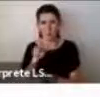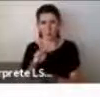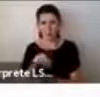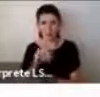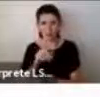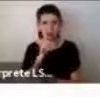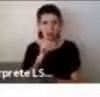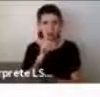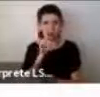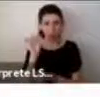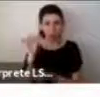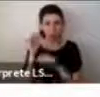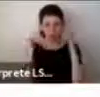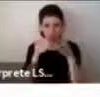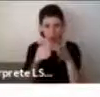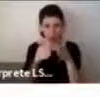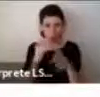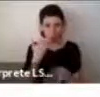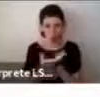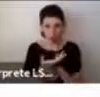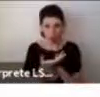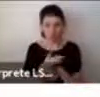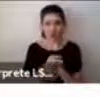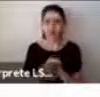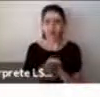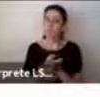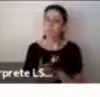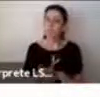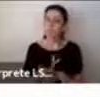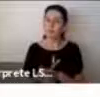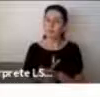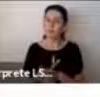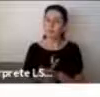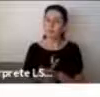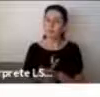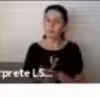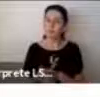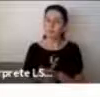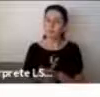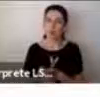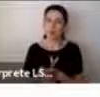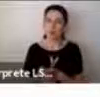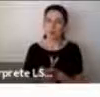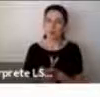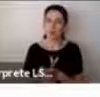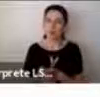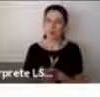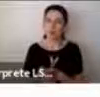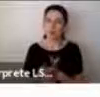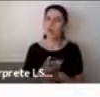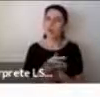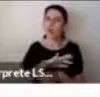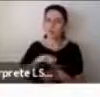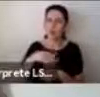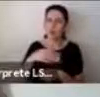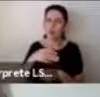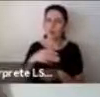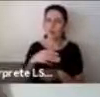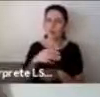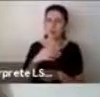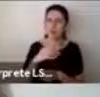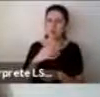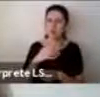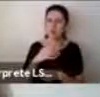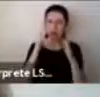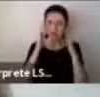El punto central de esto es no si es que tienen o no el diagnóstico. Ya no nos vamos a centrar en esto. El punto es